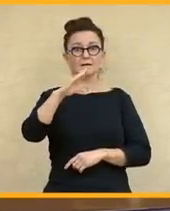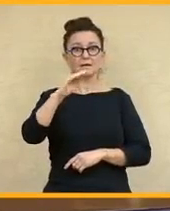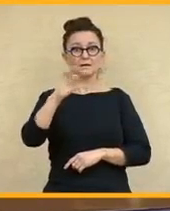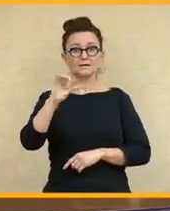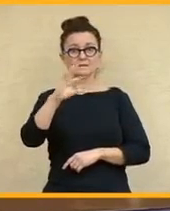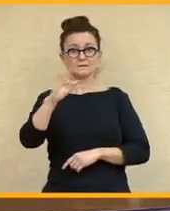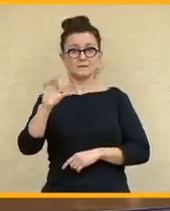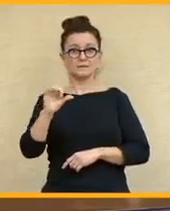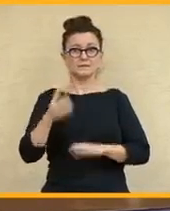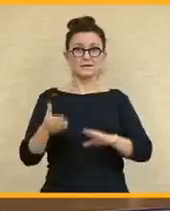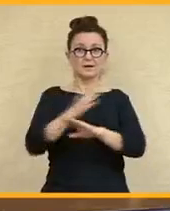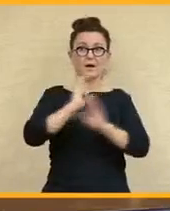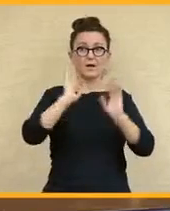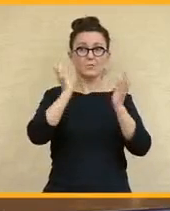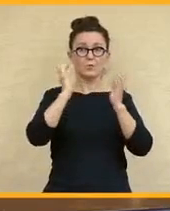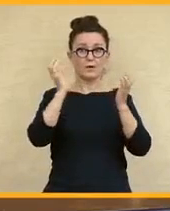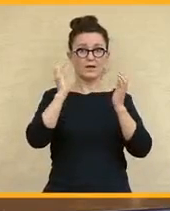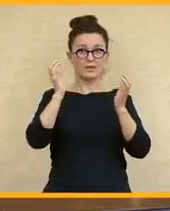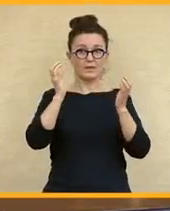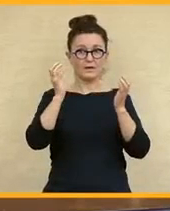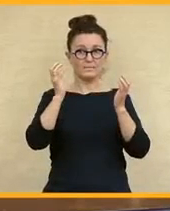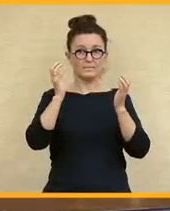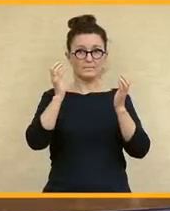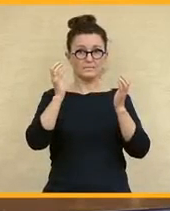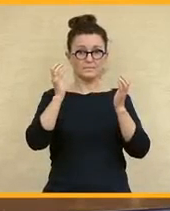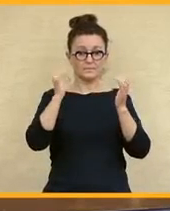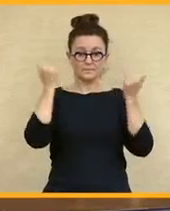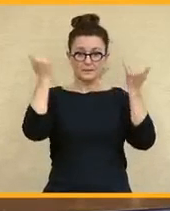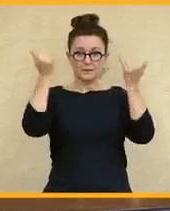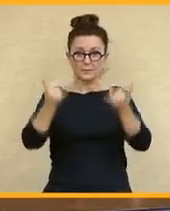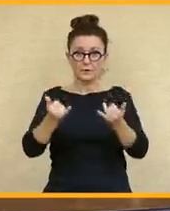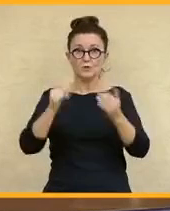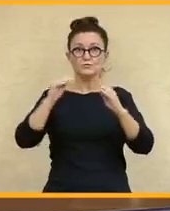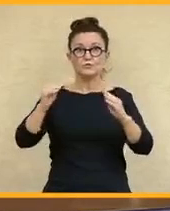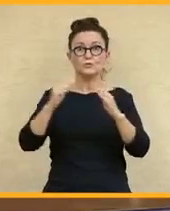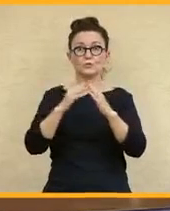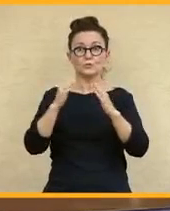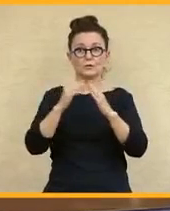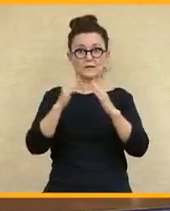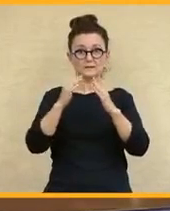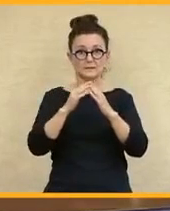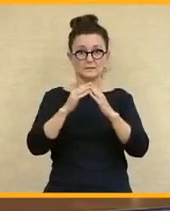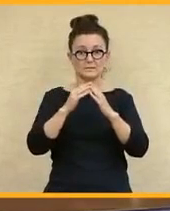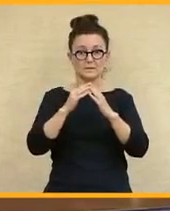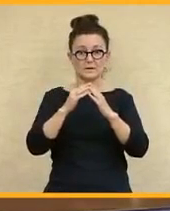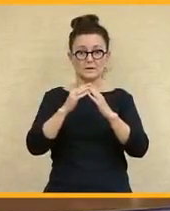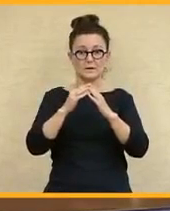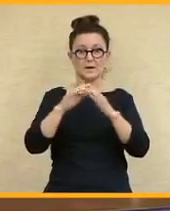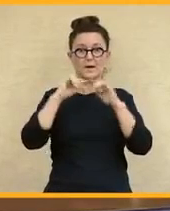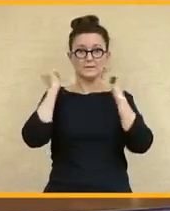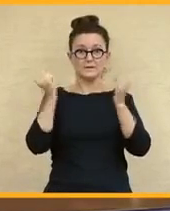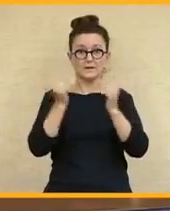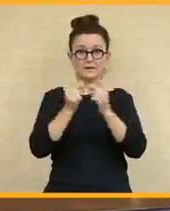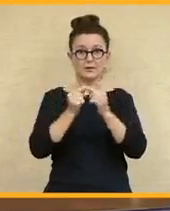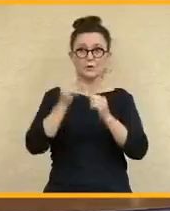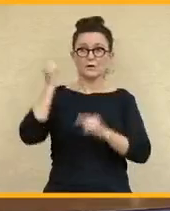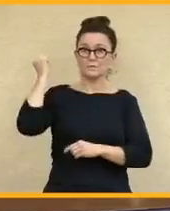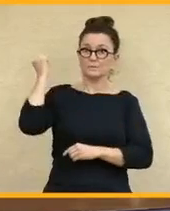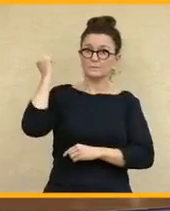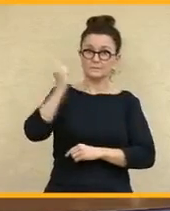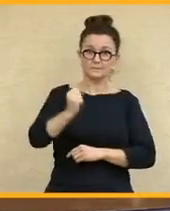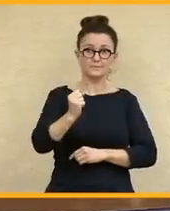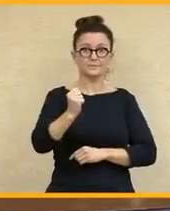que llegué antes de la ambulancia incluso a su casa, a su habitación, de yacía asesinado. Por la llamada